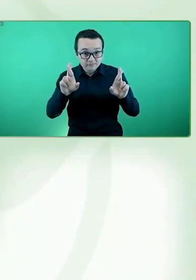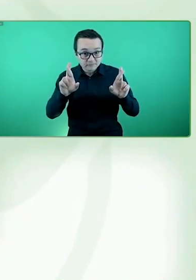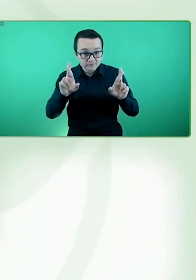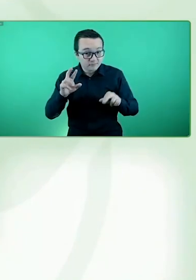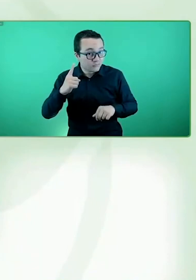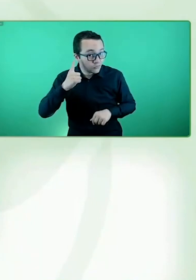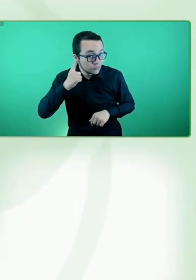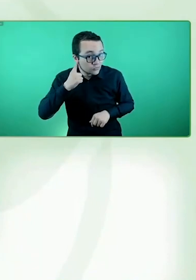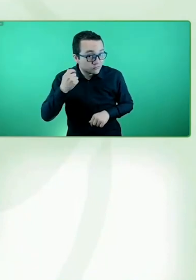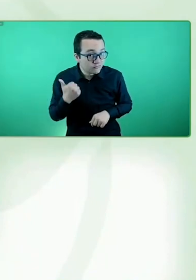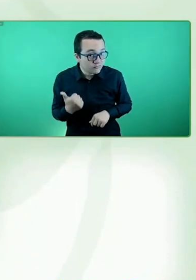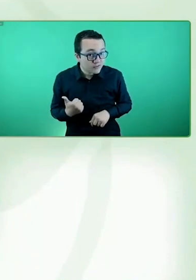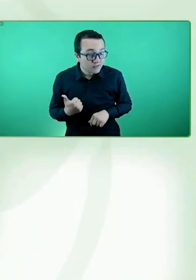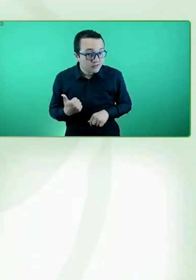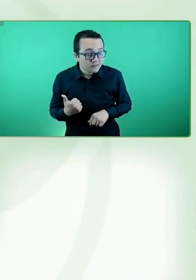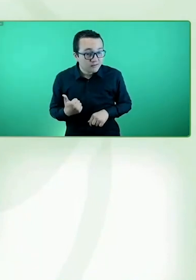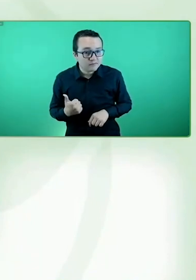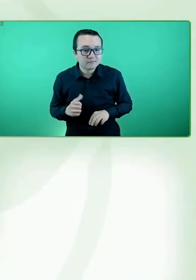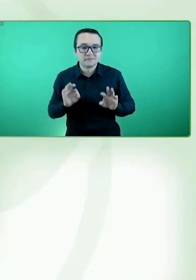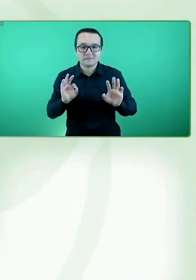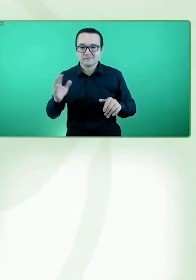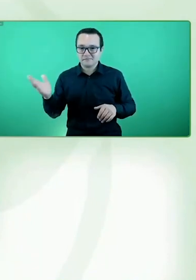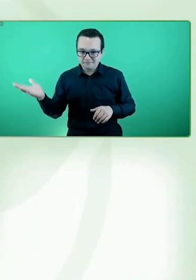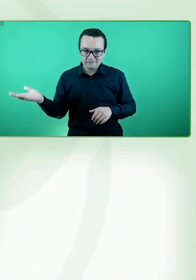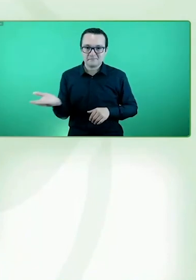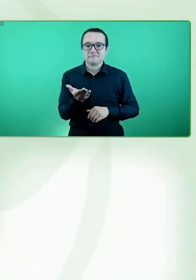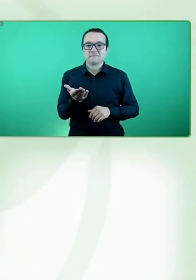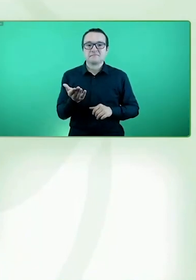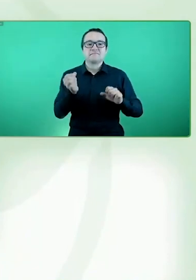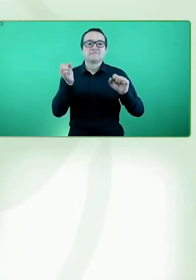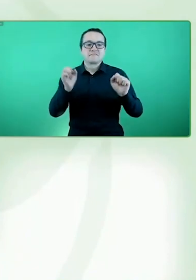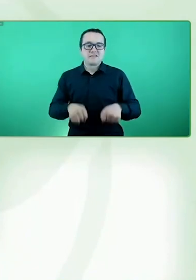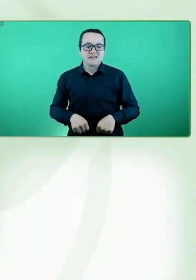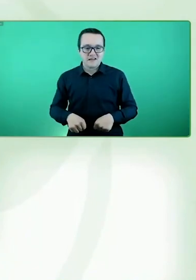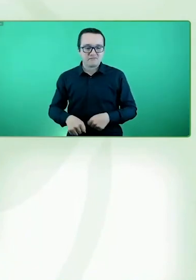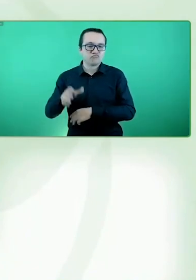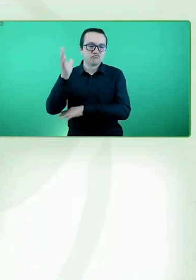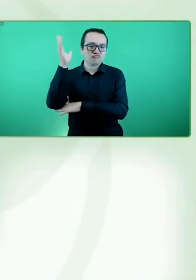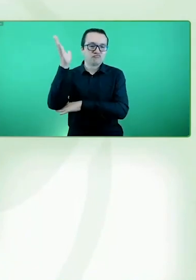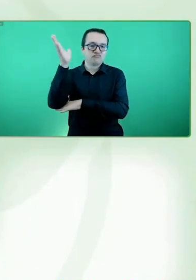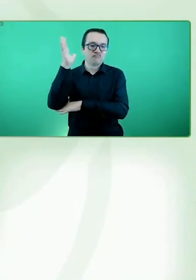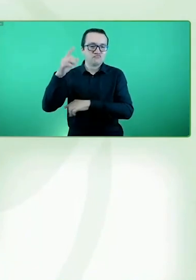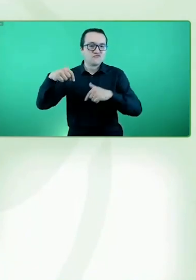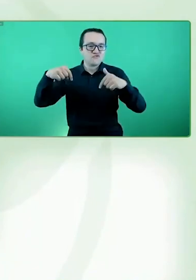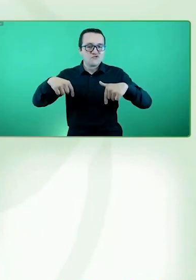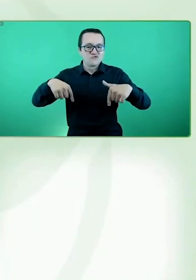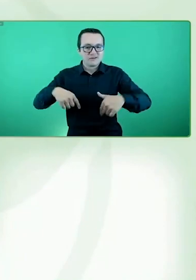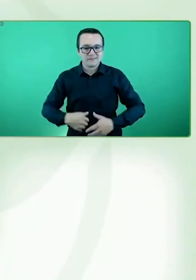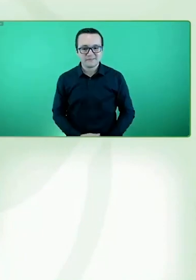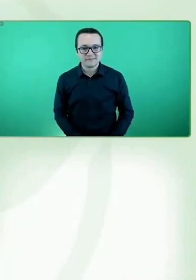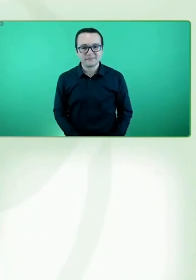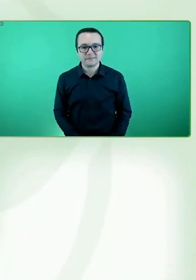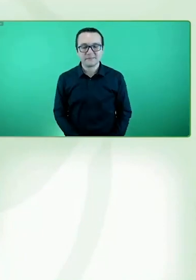te damos ya paso para que puedas compartir la temática de la jornada de hoy. Gracias. Gracias.